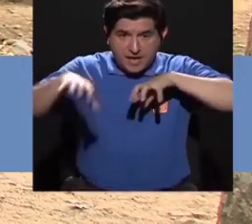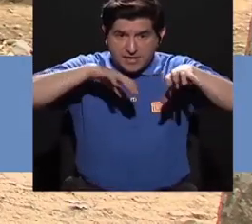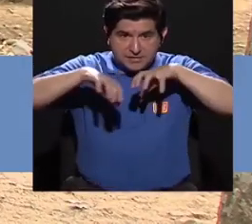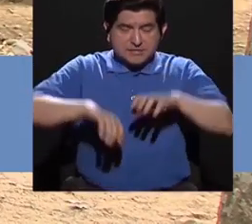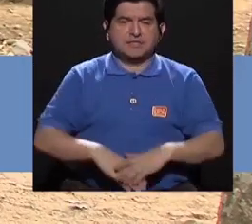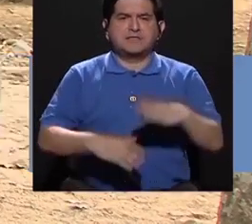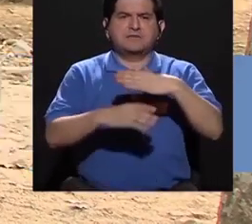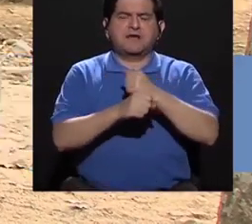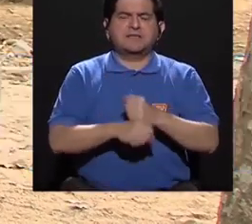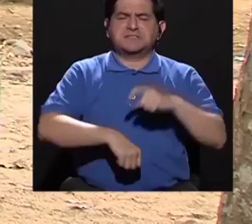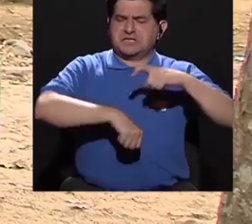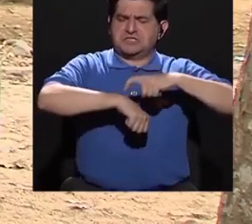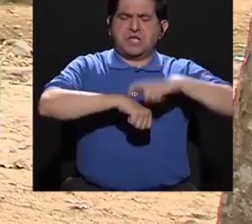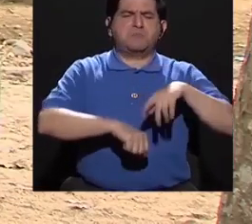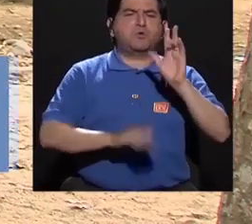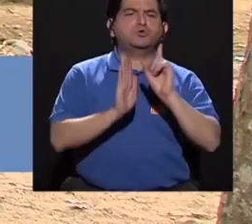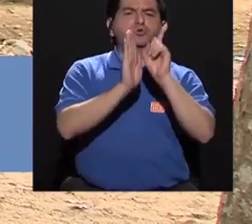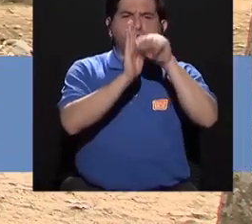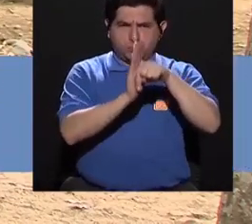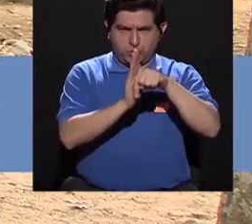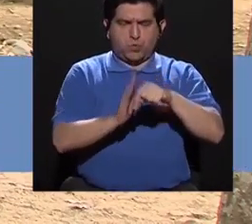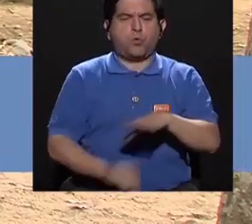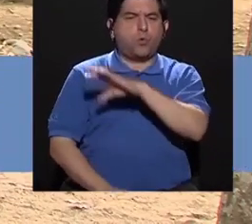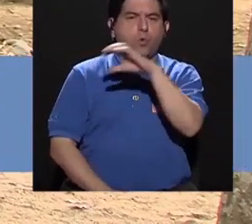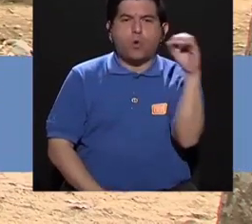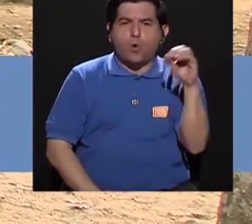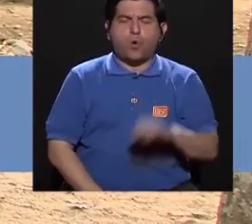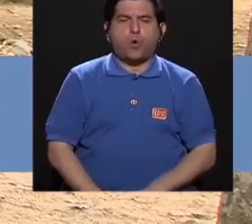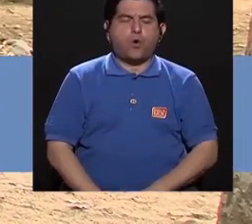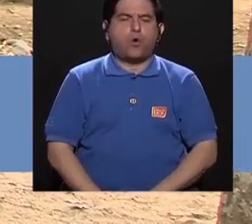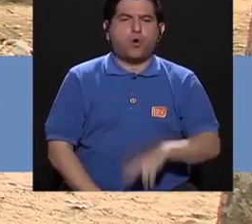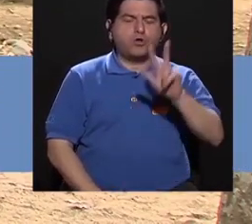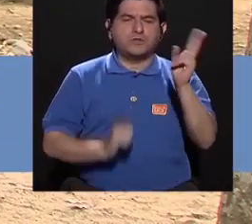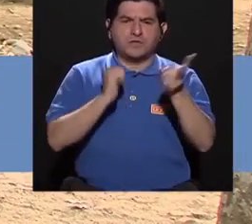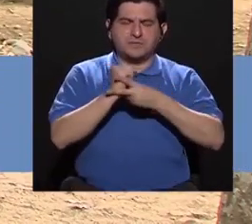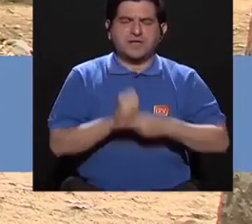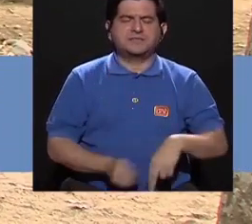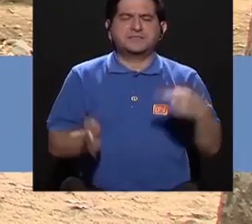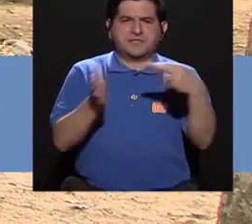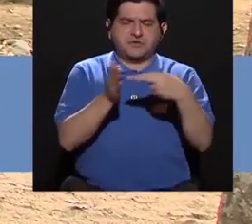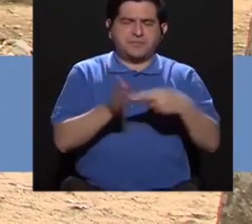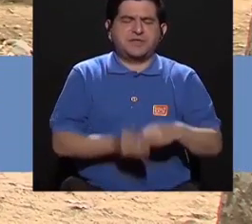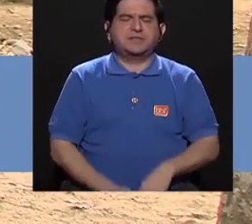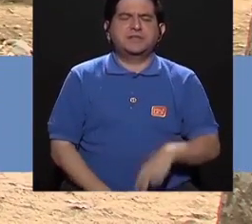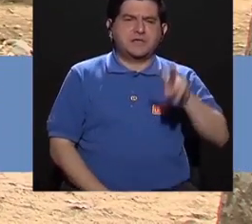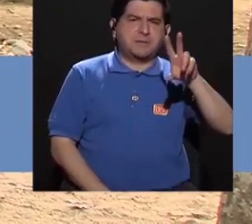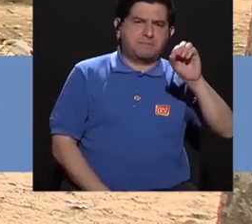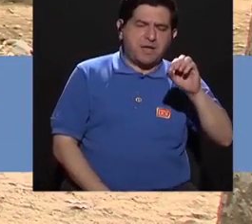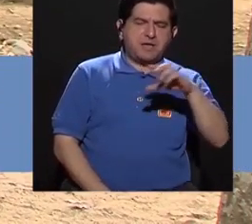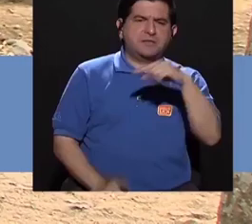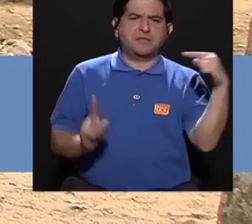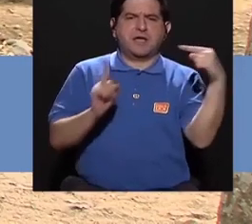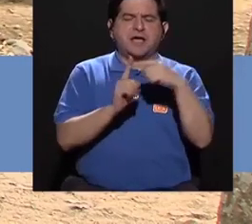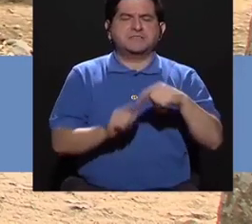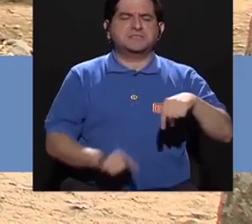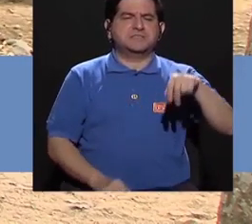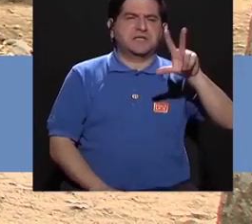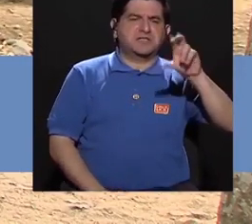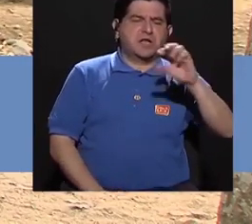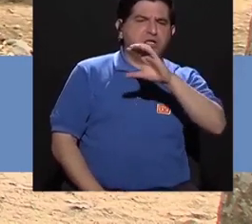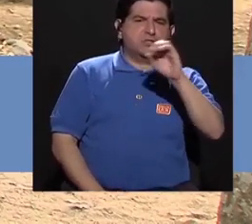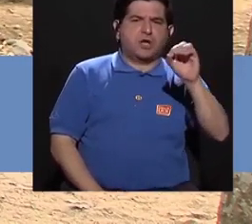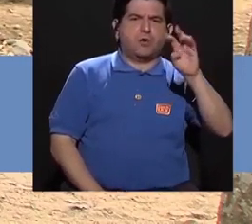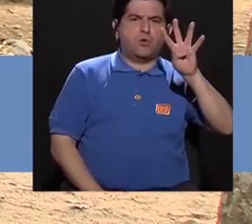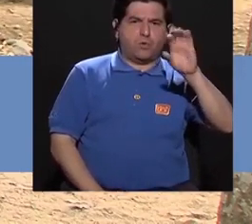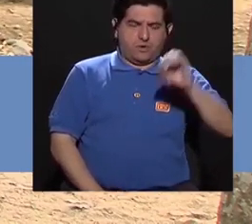Este ejercicio lo podemos hacer por tiempo, 5 minutos, o lo podemos hacer por 3 series de 20 repeticiones, hasta más 30,